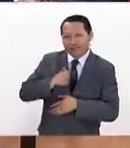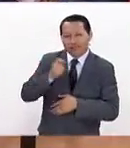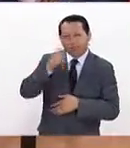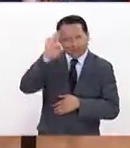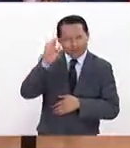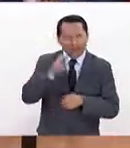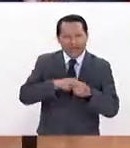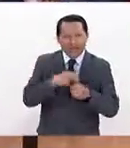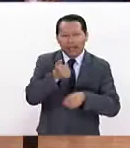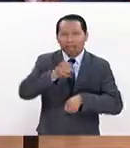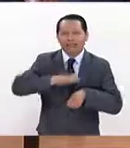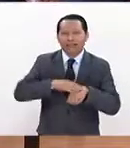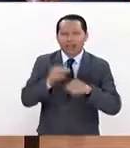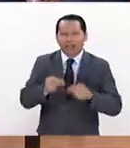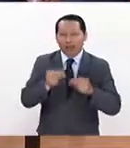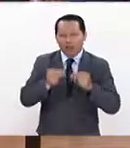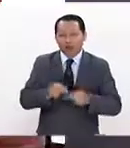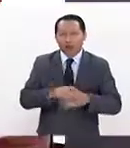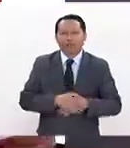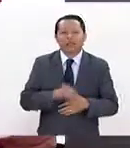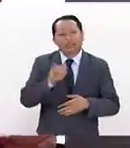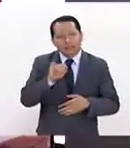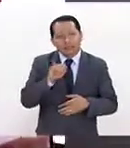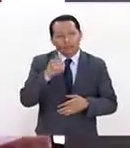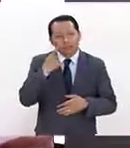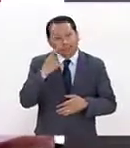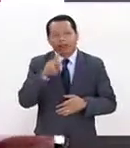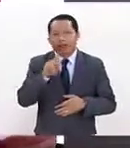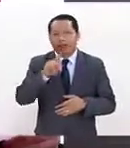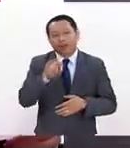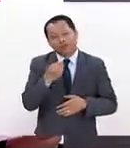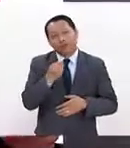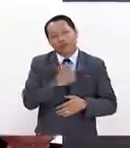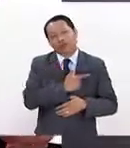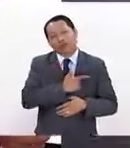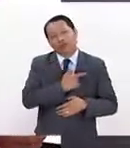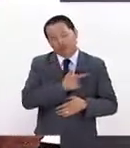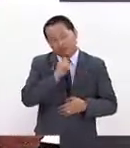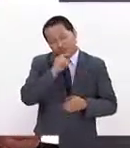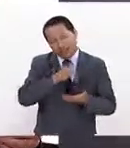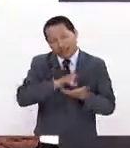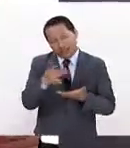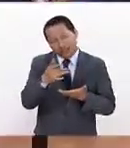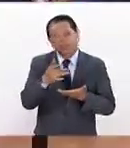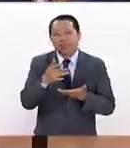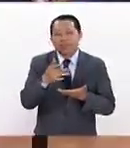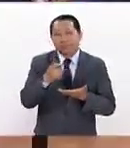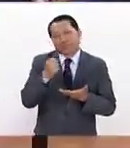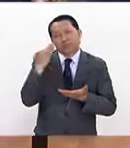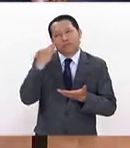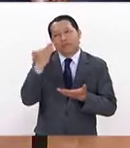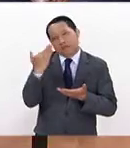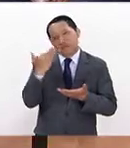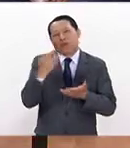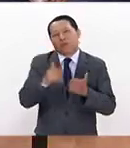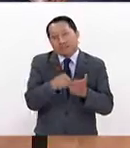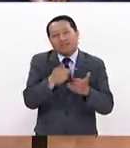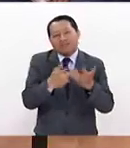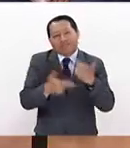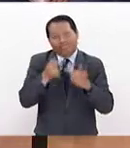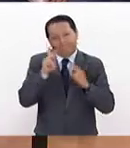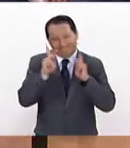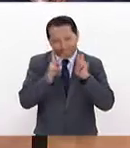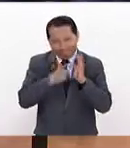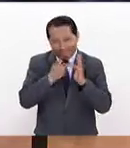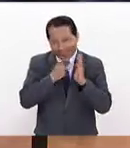administración de negocios maestra. Así es, pues mira Pati, muchísimas gracias, encantada de regresar después de algún tiempo para platicarles no